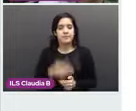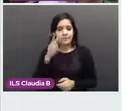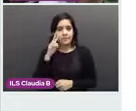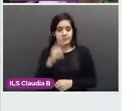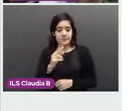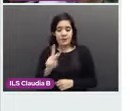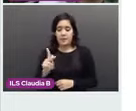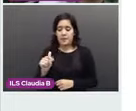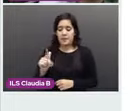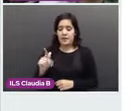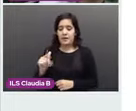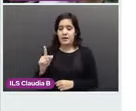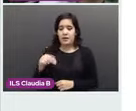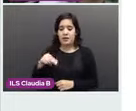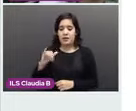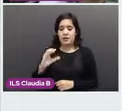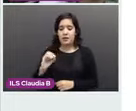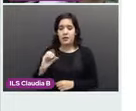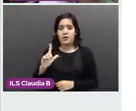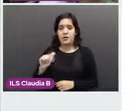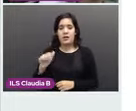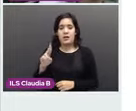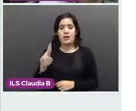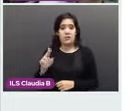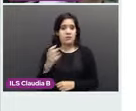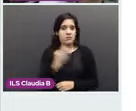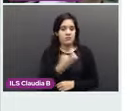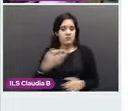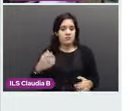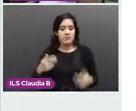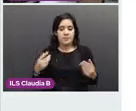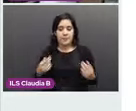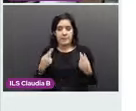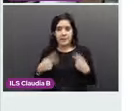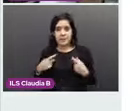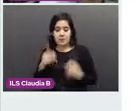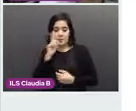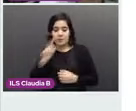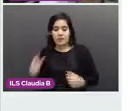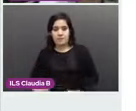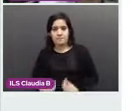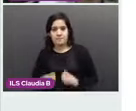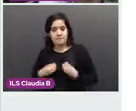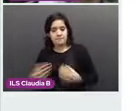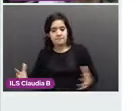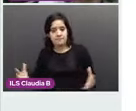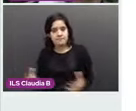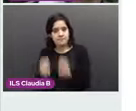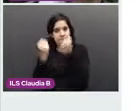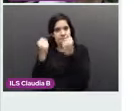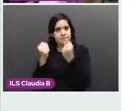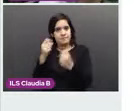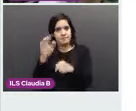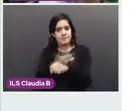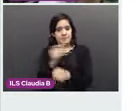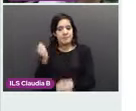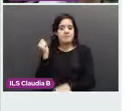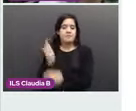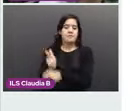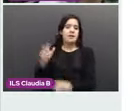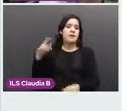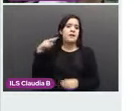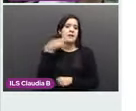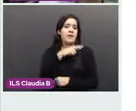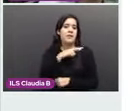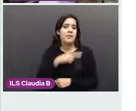Nicolau salvó la vida de la paciente. Fue como se hizo el diagnóstico de una lesión de alto grado. Probablemente, aquí la muestra se